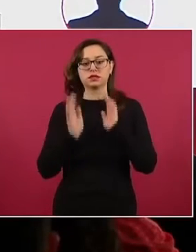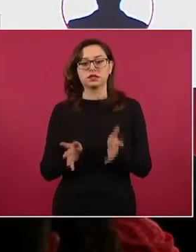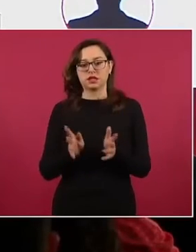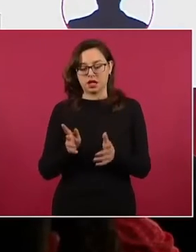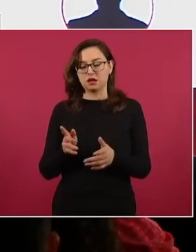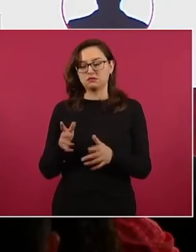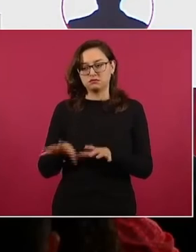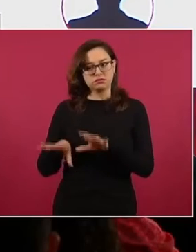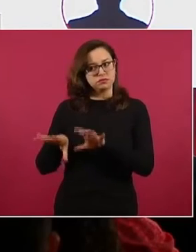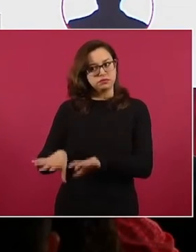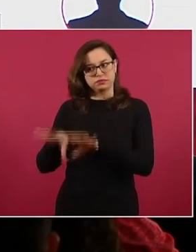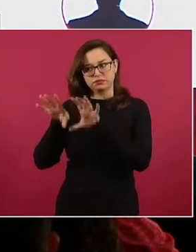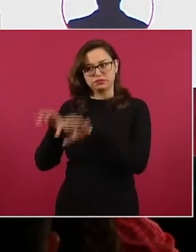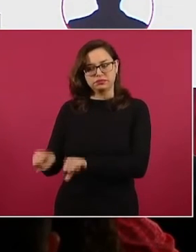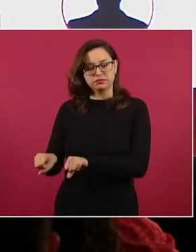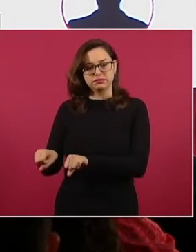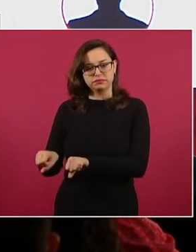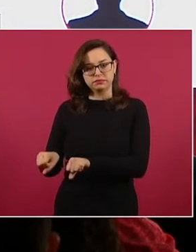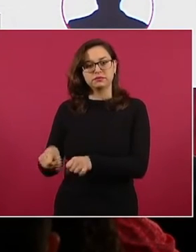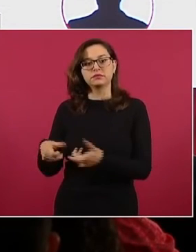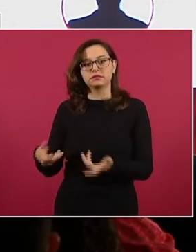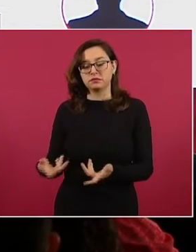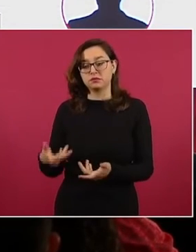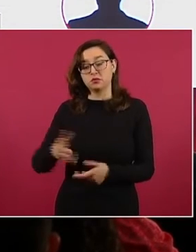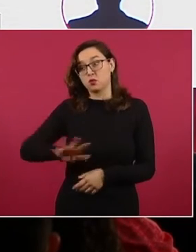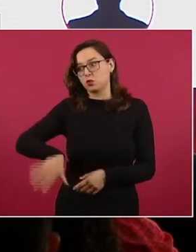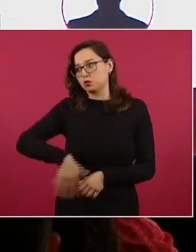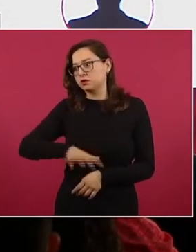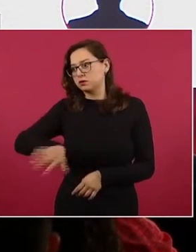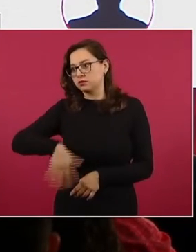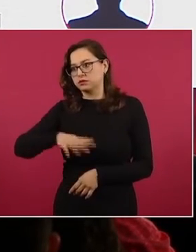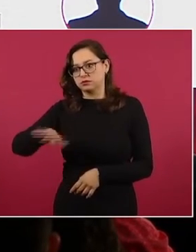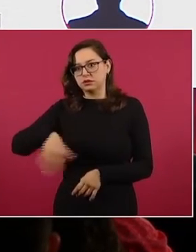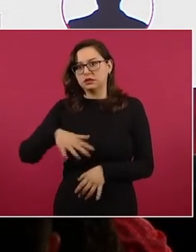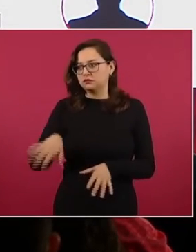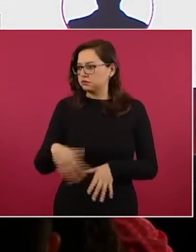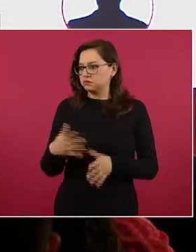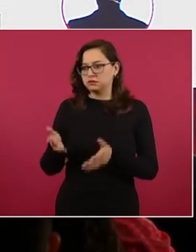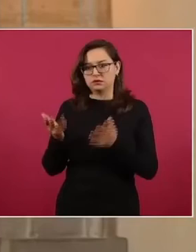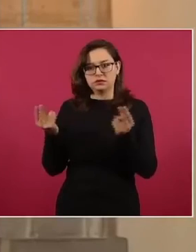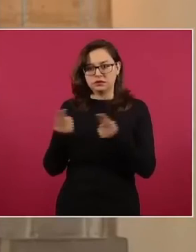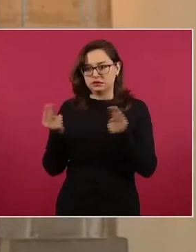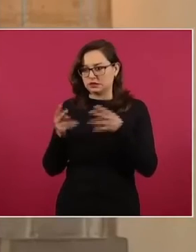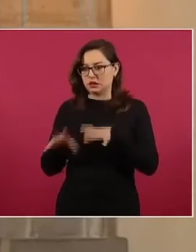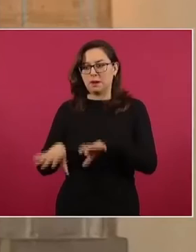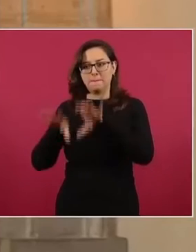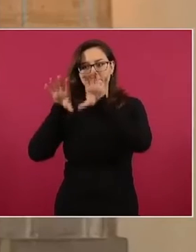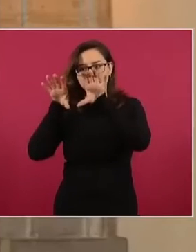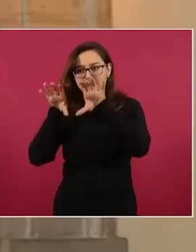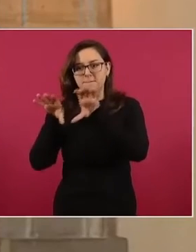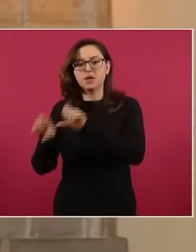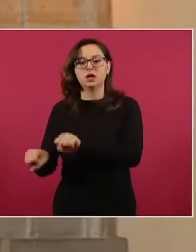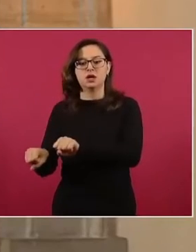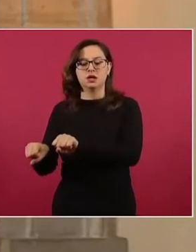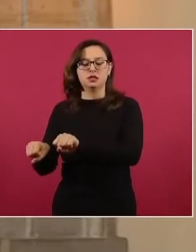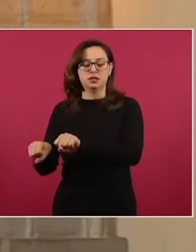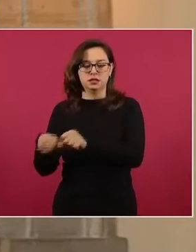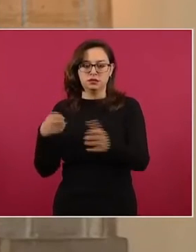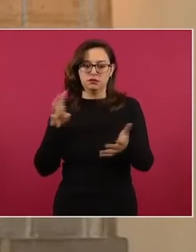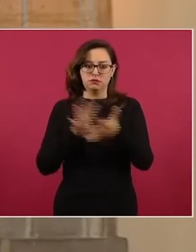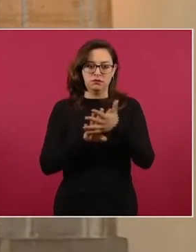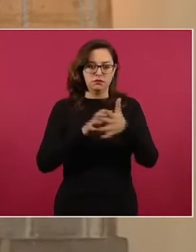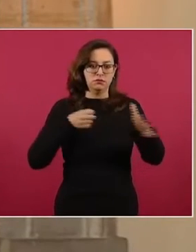aprehensión. Ya está la persecución y la búsqueda para ejecutar estos mandamientos judiciales y por